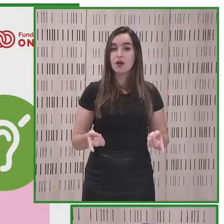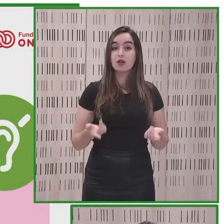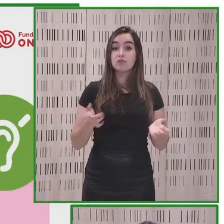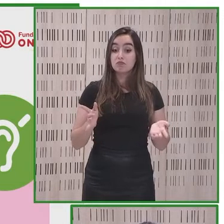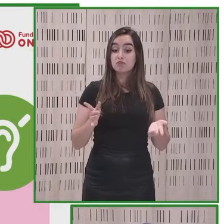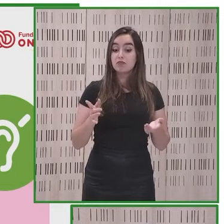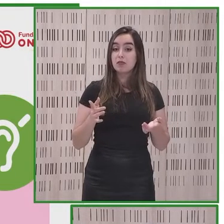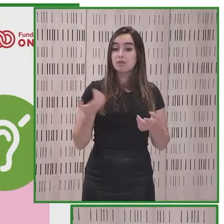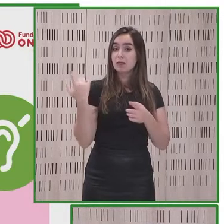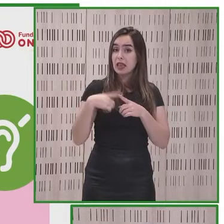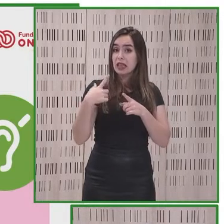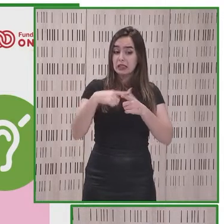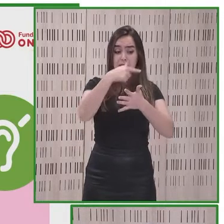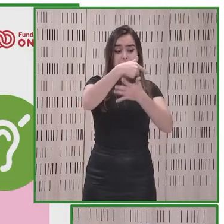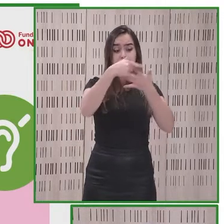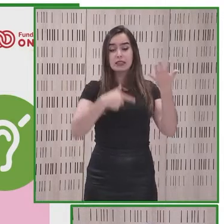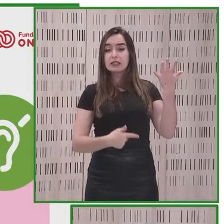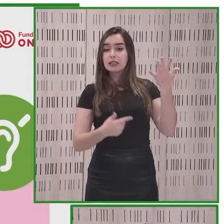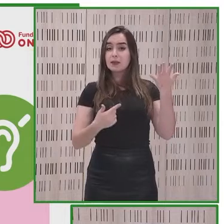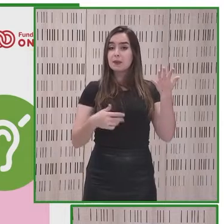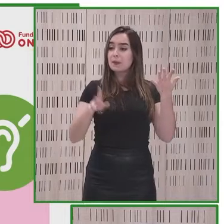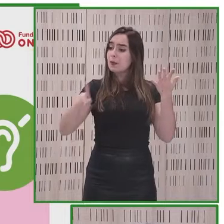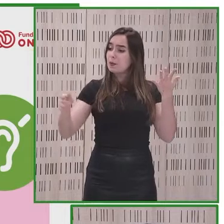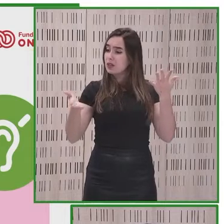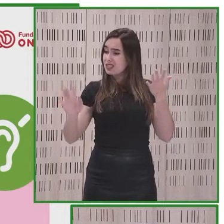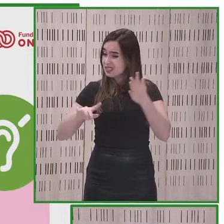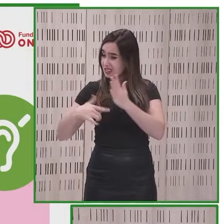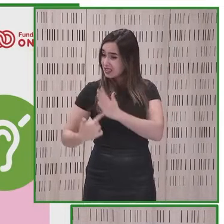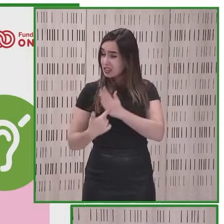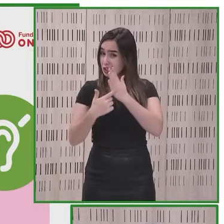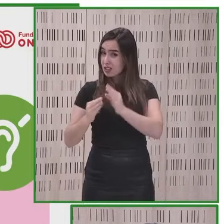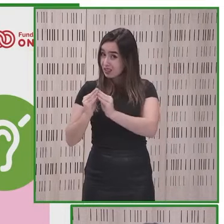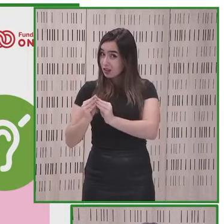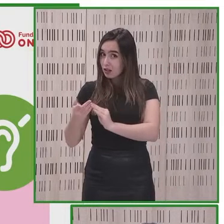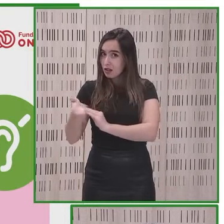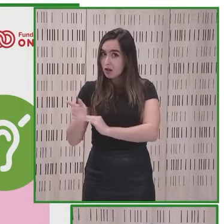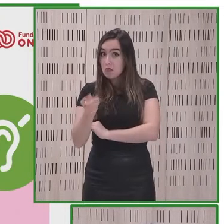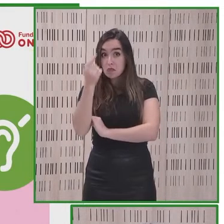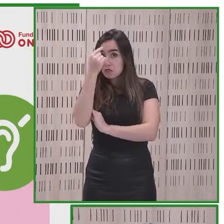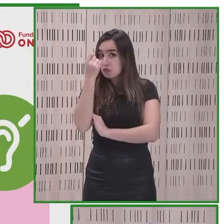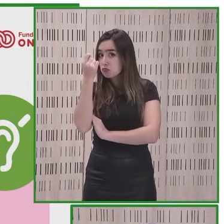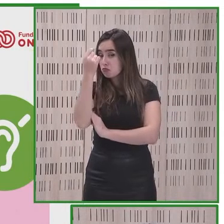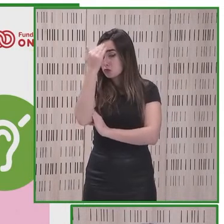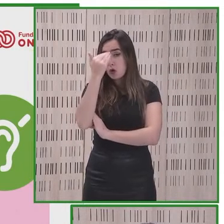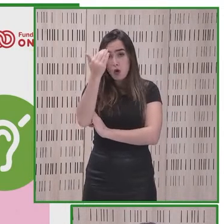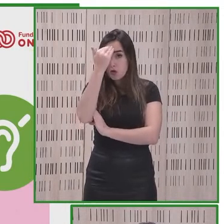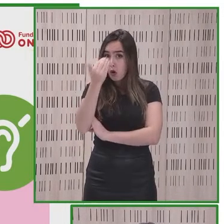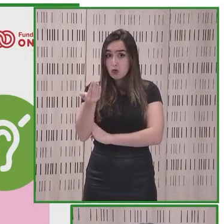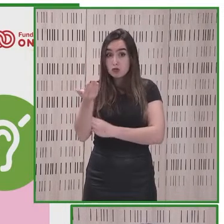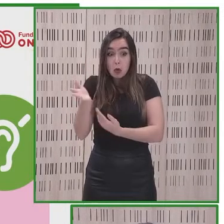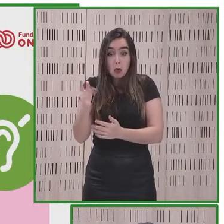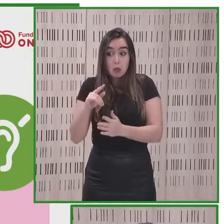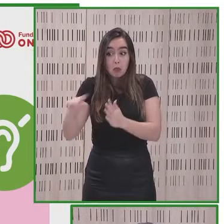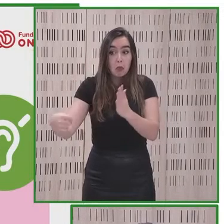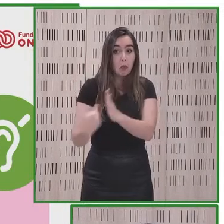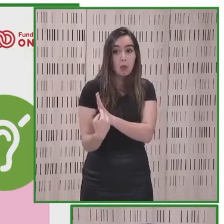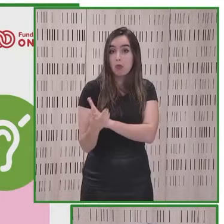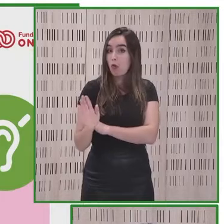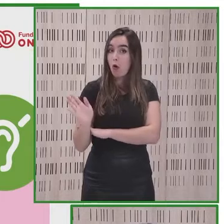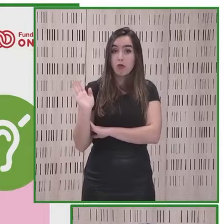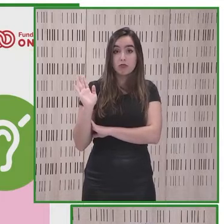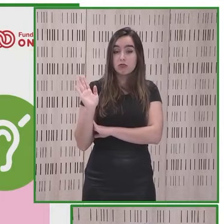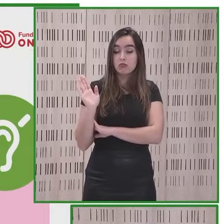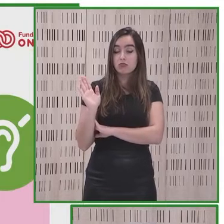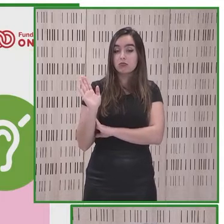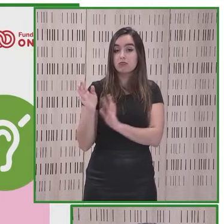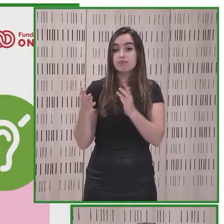lo conoce la persona que está desarrollando la tecnología los desarrolladores no lo implementan no lo incorporan y al final